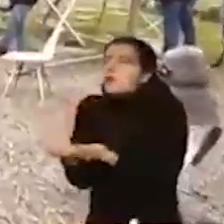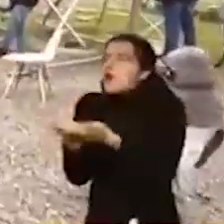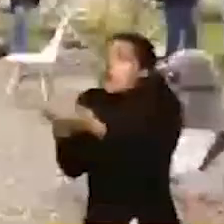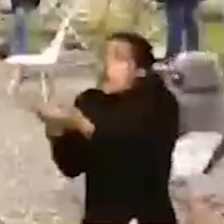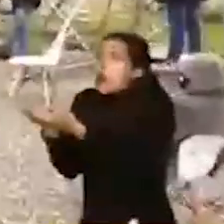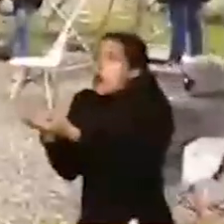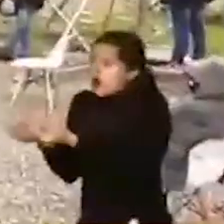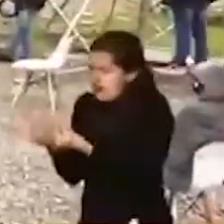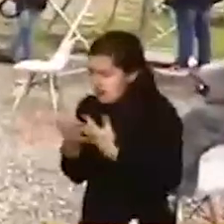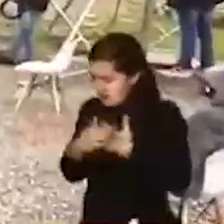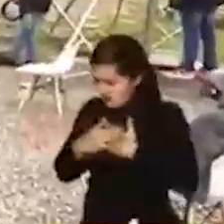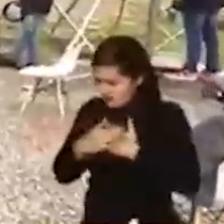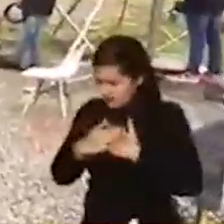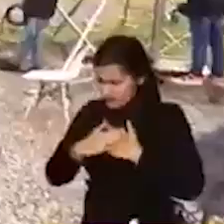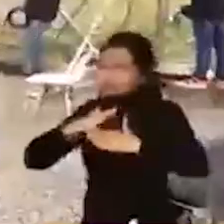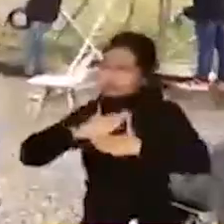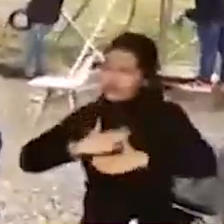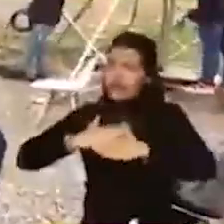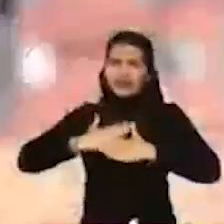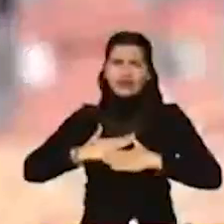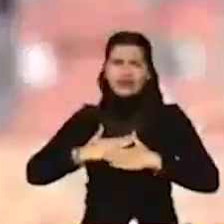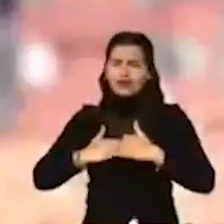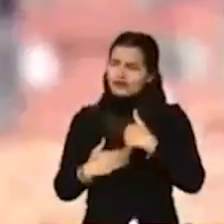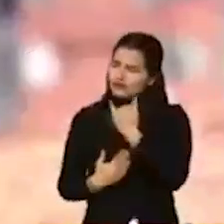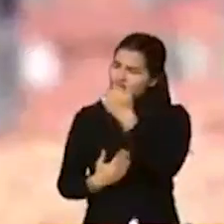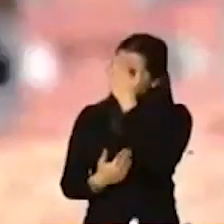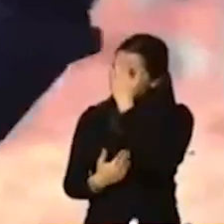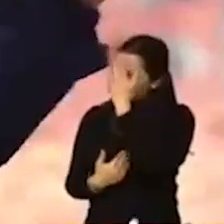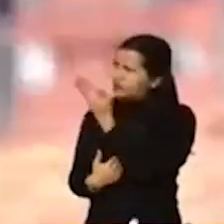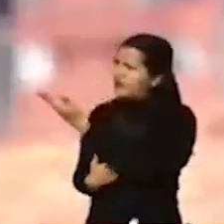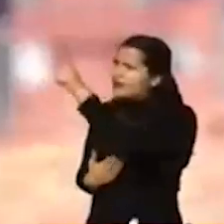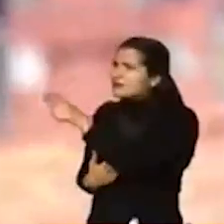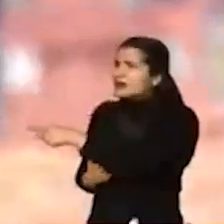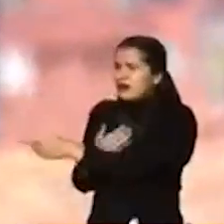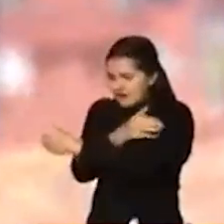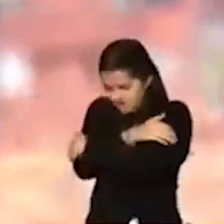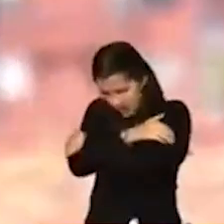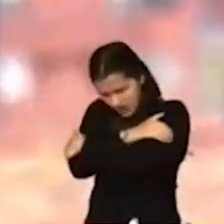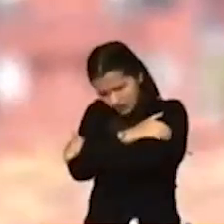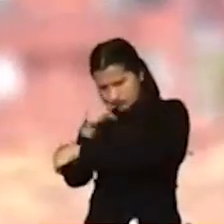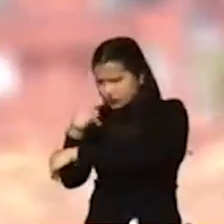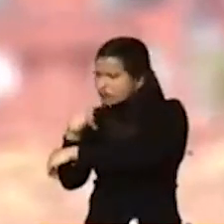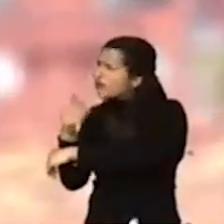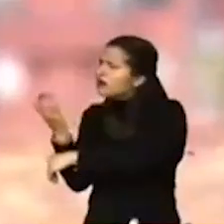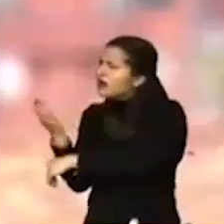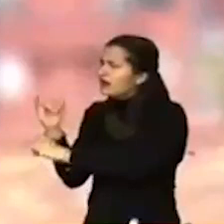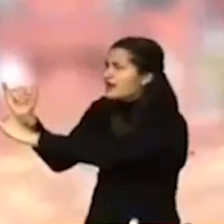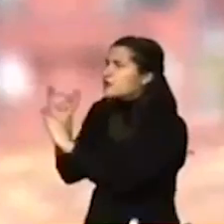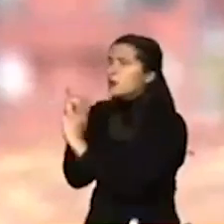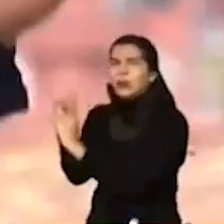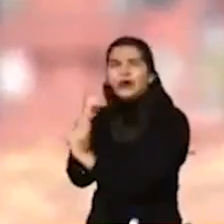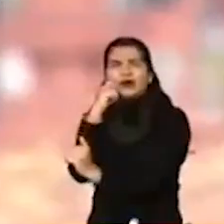tranquila, muy tranquila a mis actividades, sabiendo que de su merced he recibido ese abrazo, que como mujer siento el